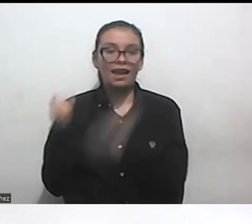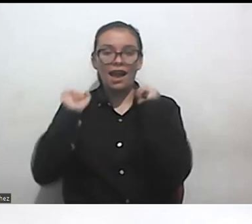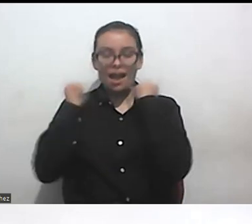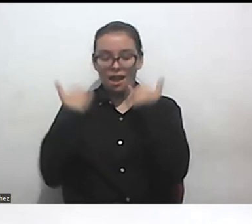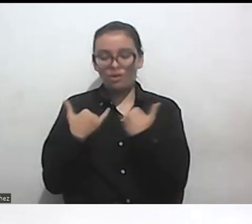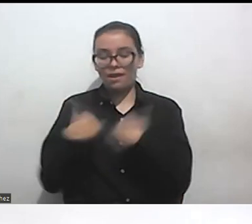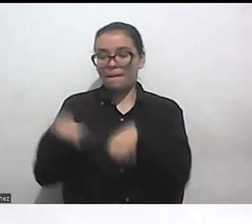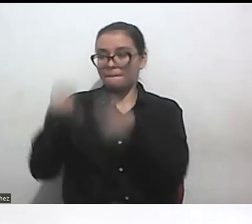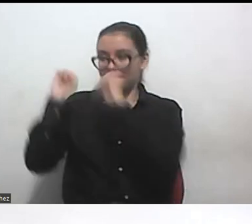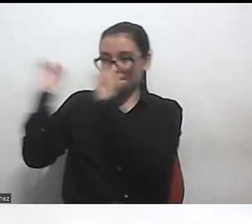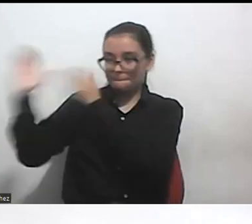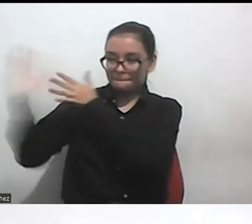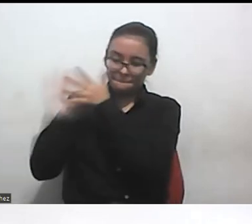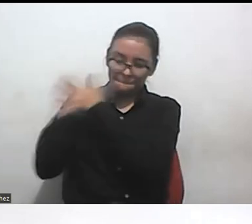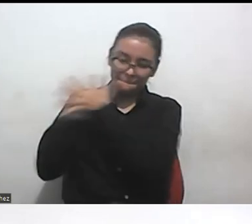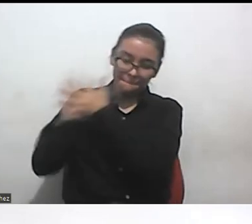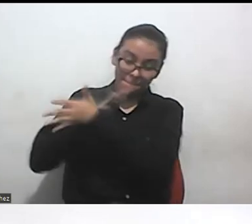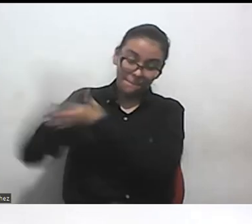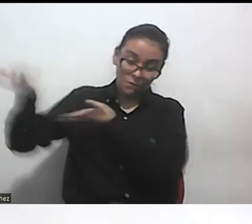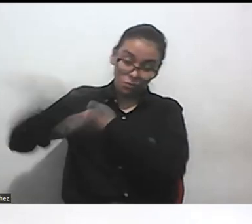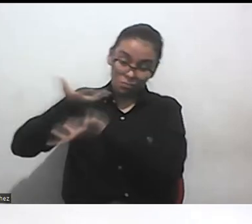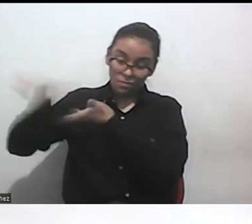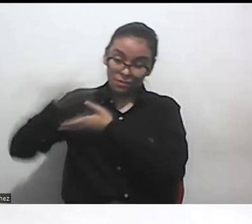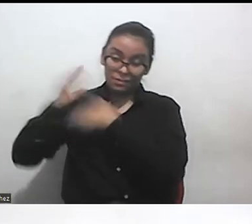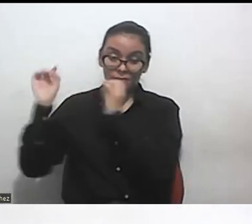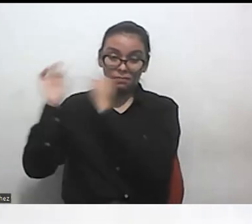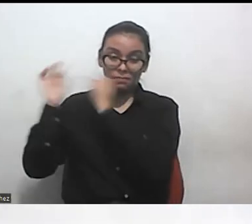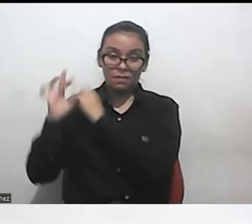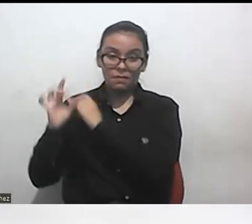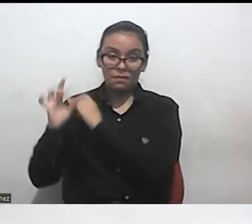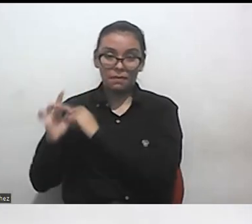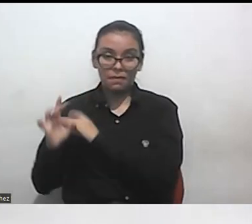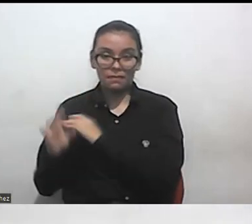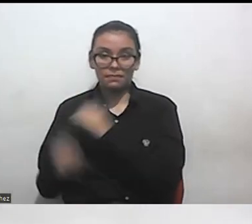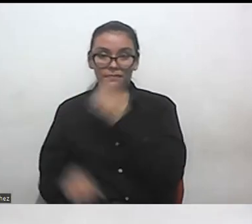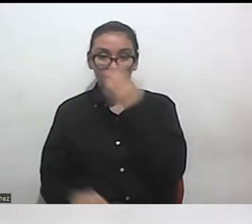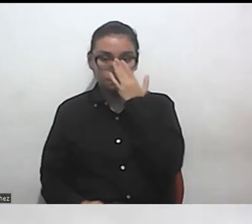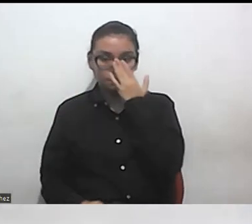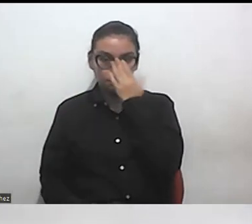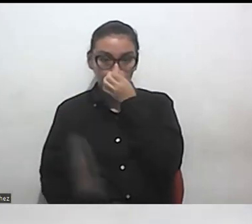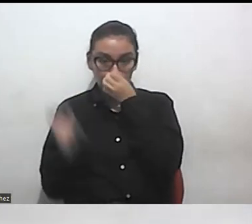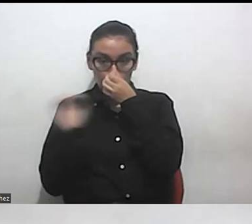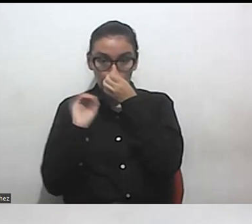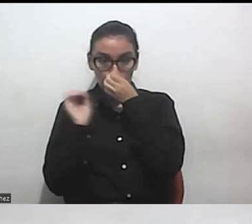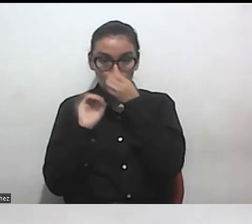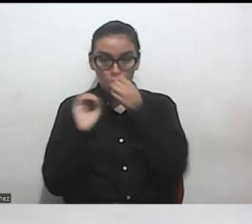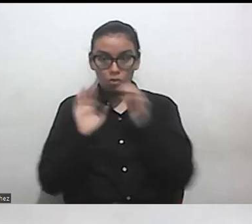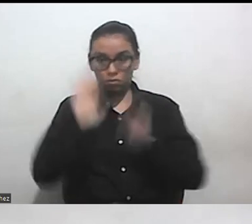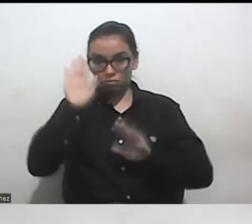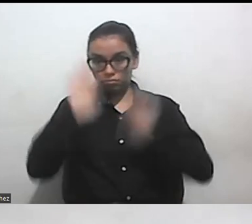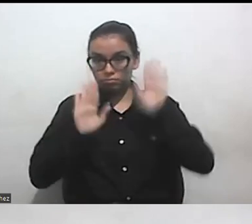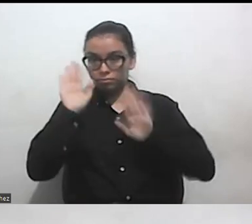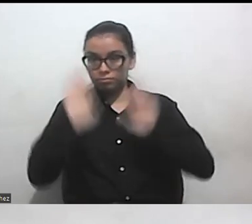y de darles la palabra al público si de pronto hay manitos levantadas creo que por ahí está